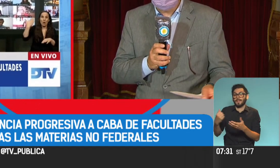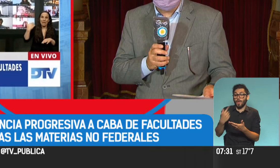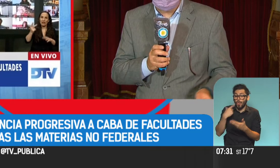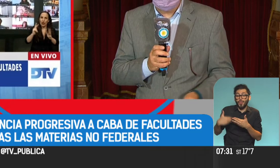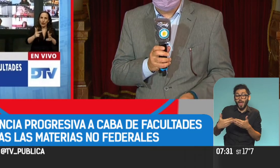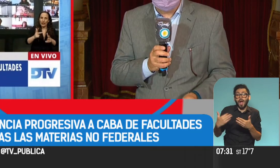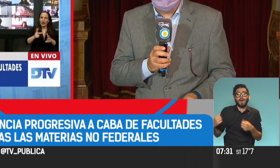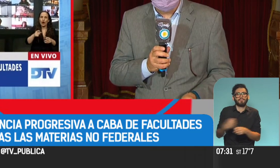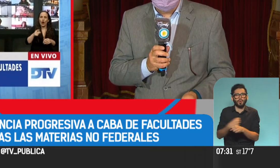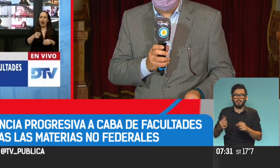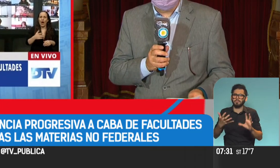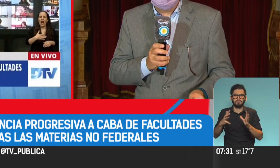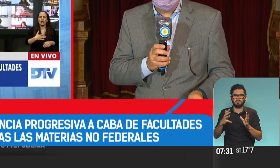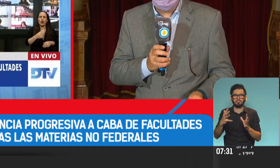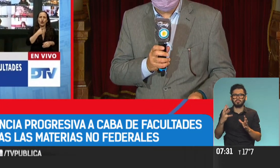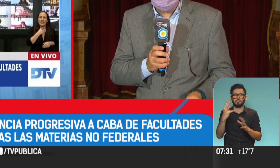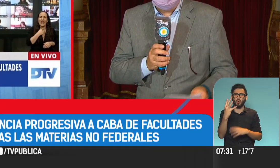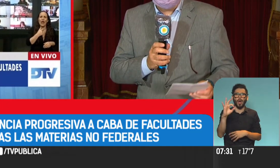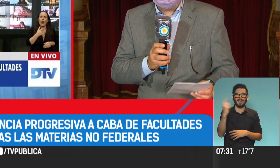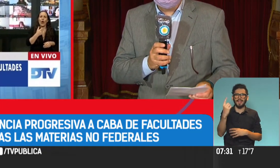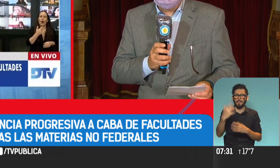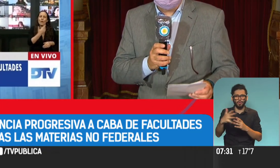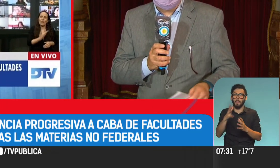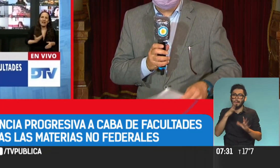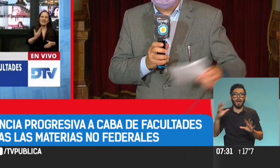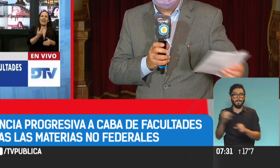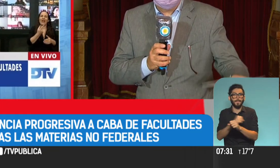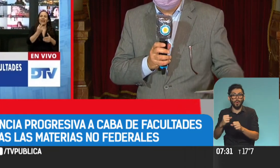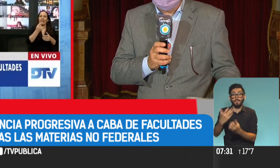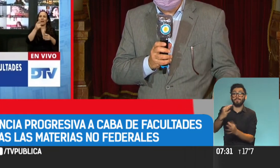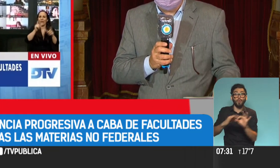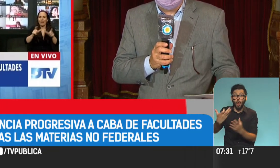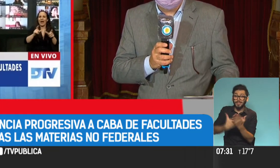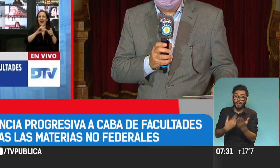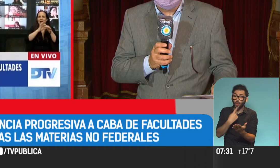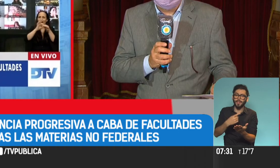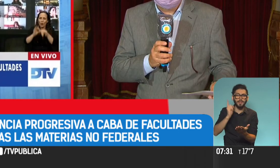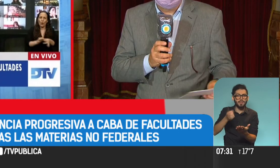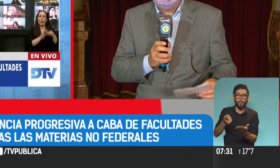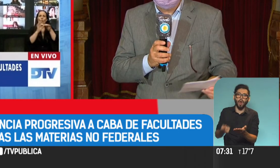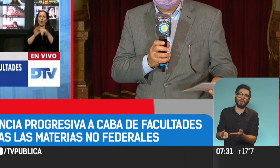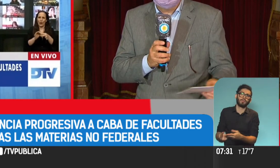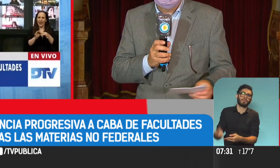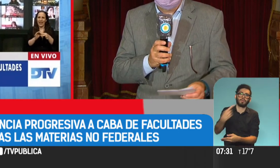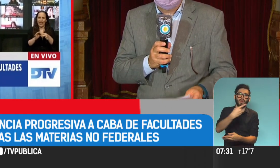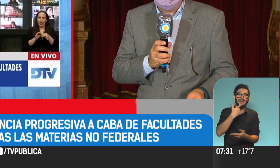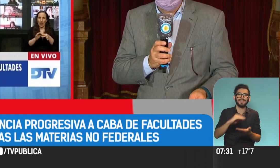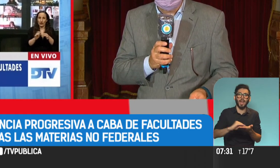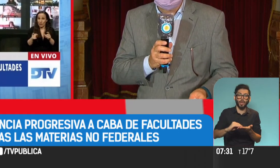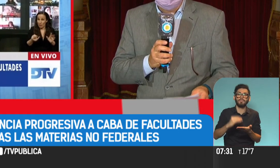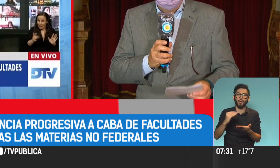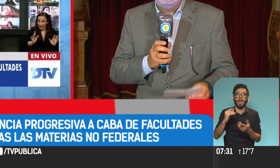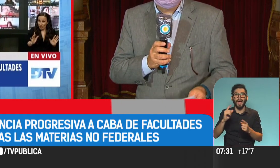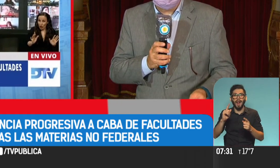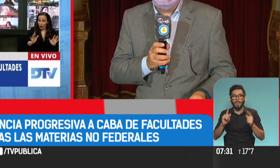jornada de hoy en aproximadamente 40 minutos, este proyecto va a tener que volver a la Cámara de Senadores porque va a sufrir